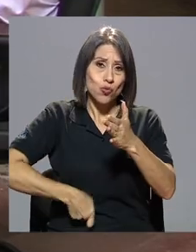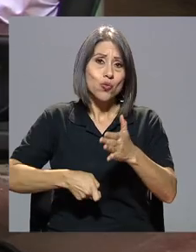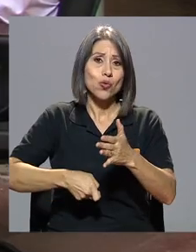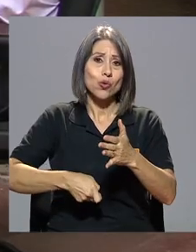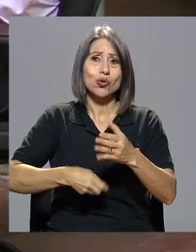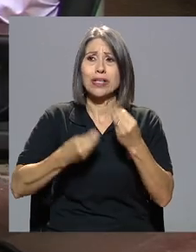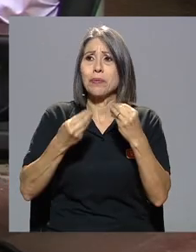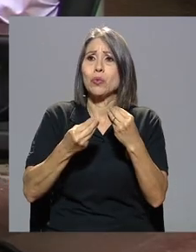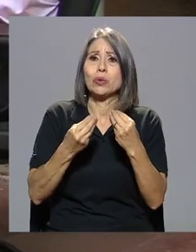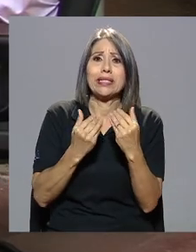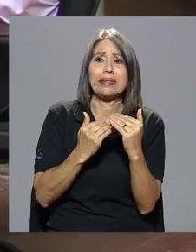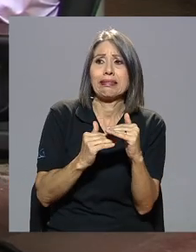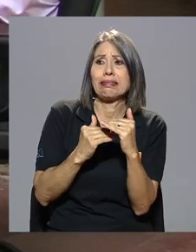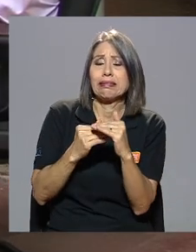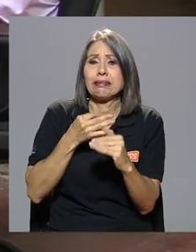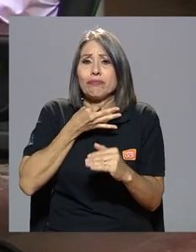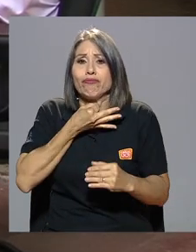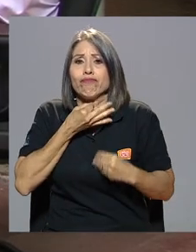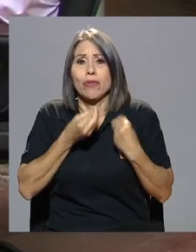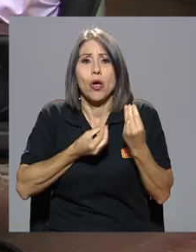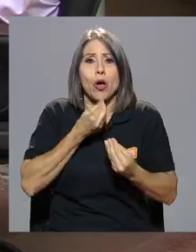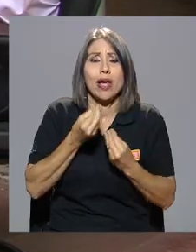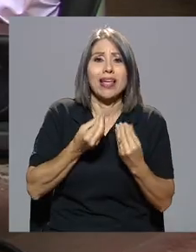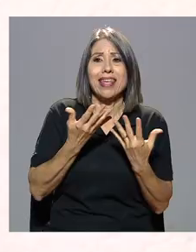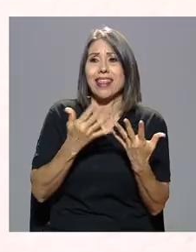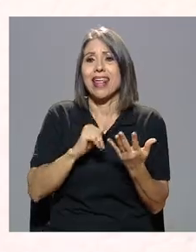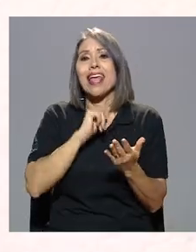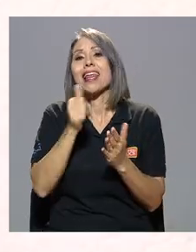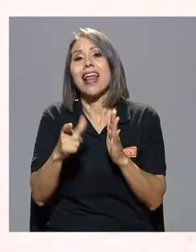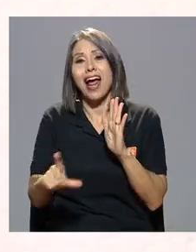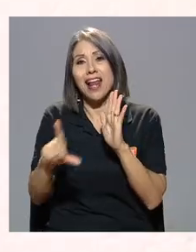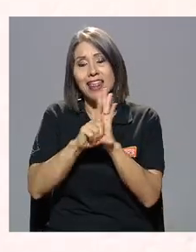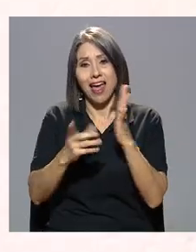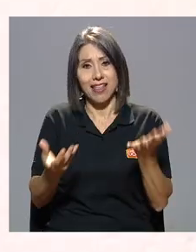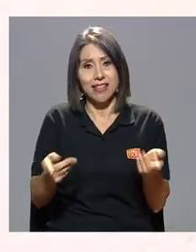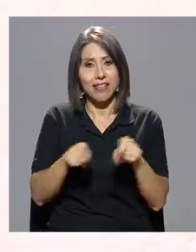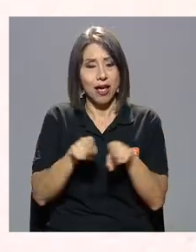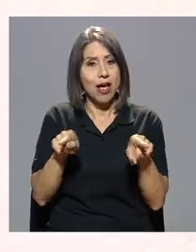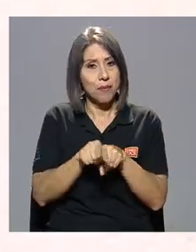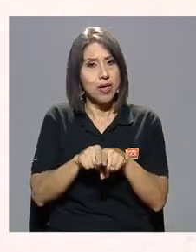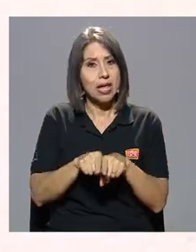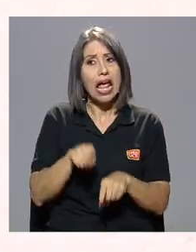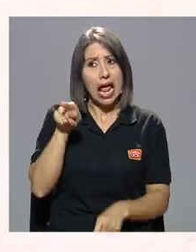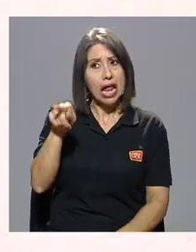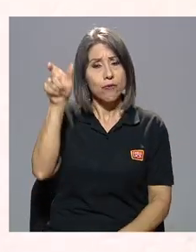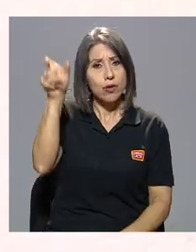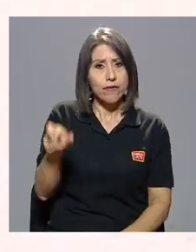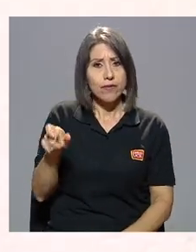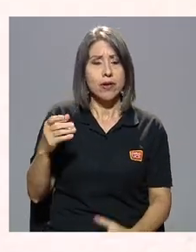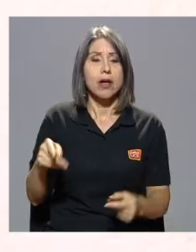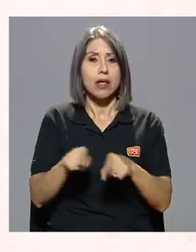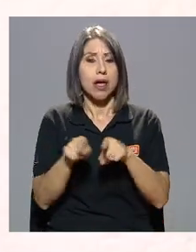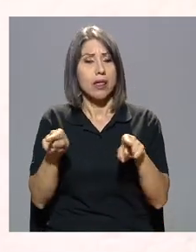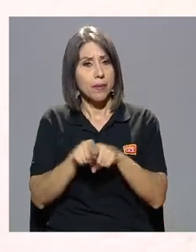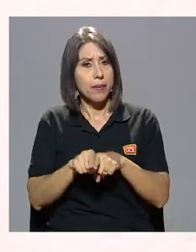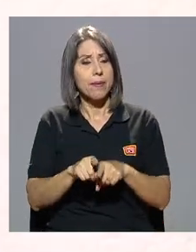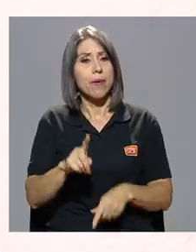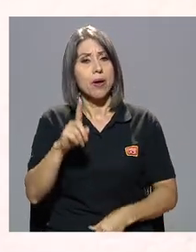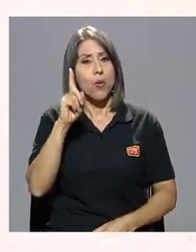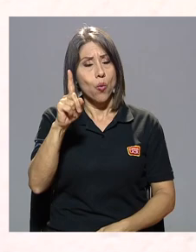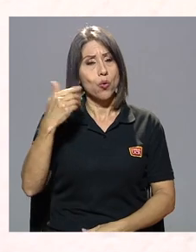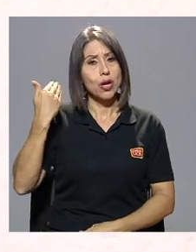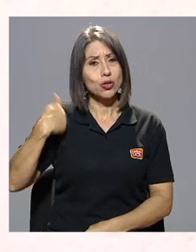años duros esos de represión y de ilegalidad. También él fue una figura, y además,